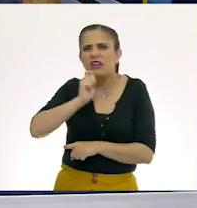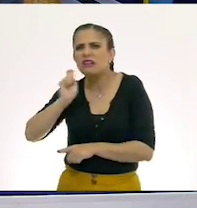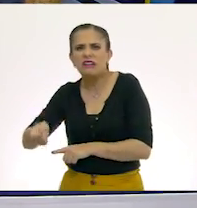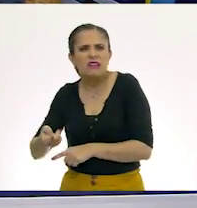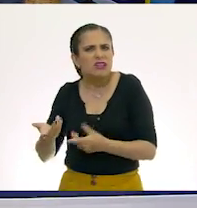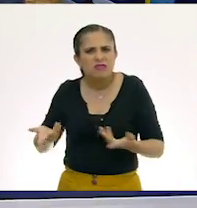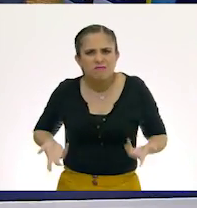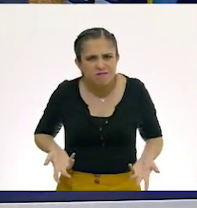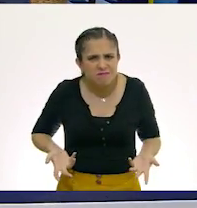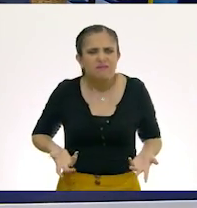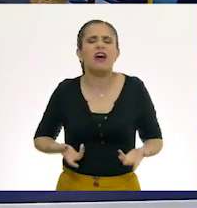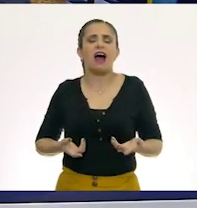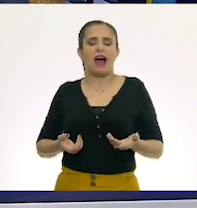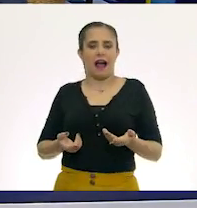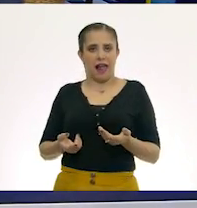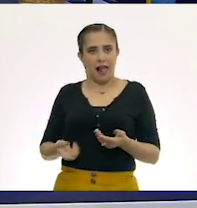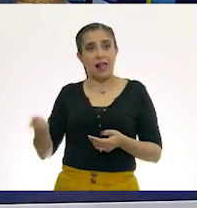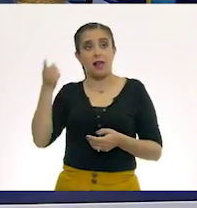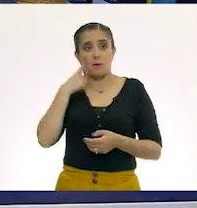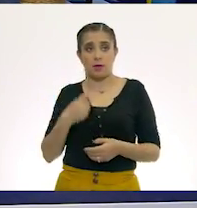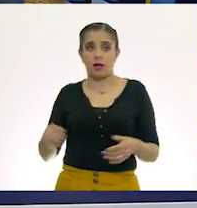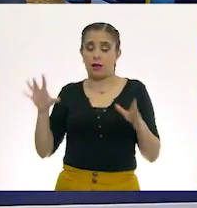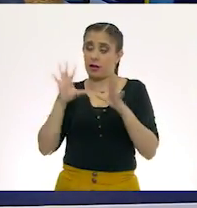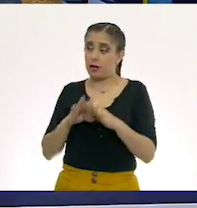Y tenemos aquí a...